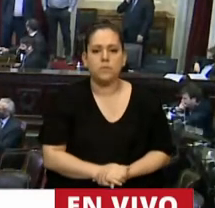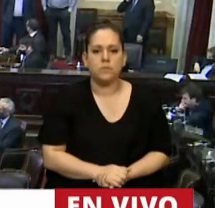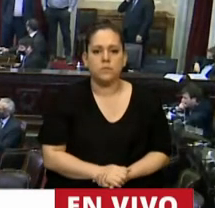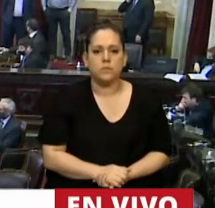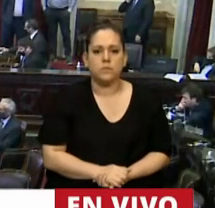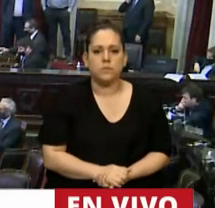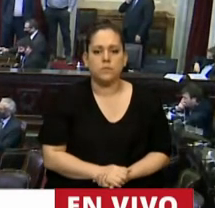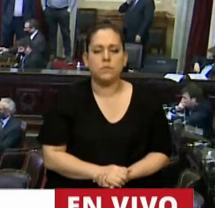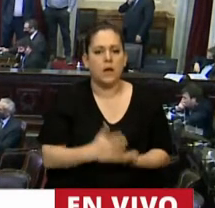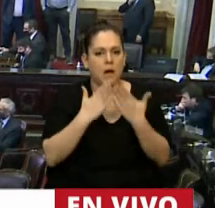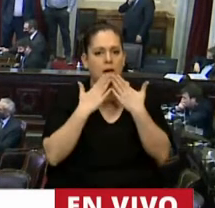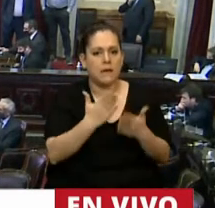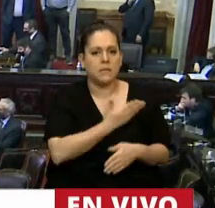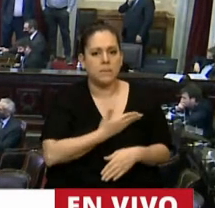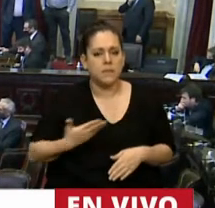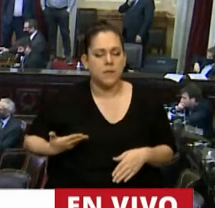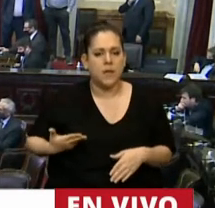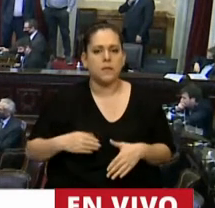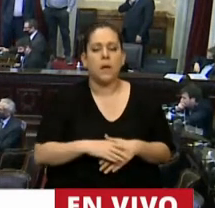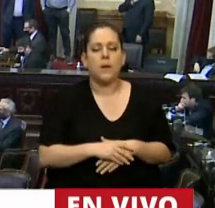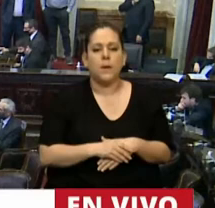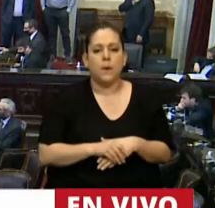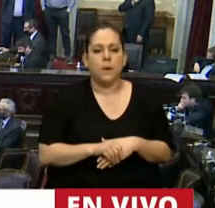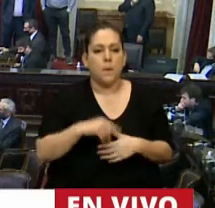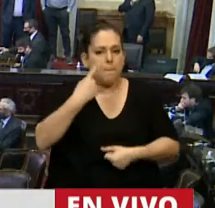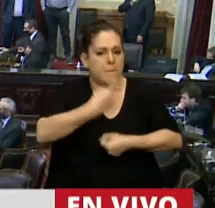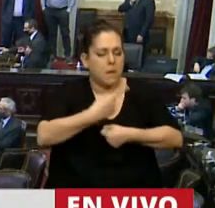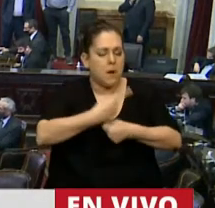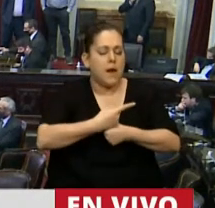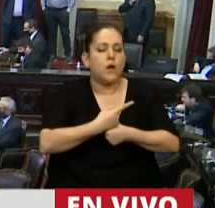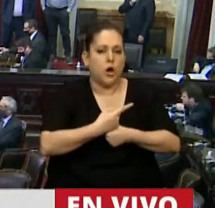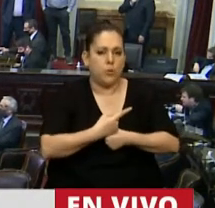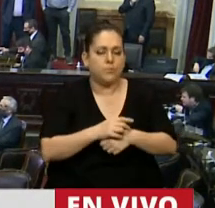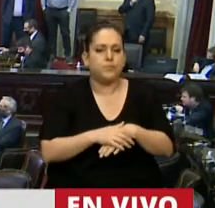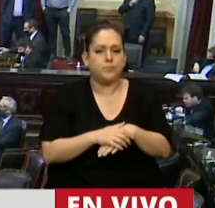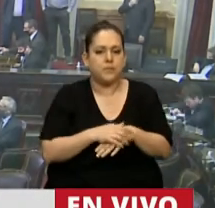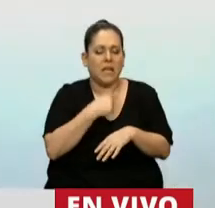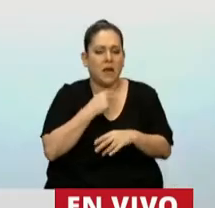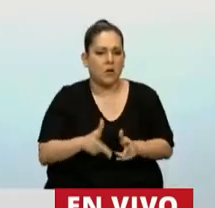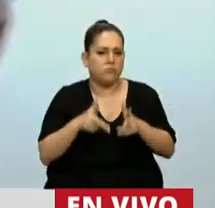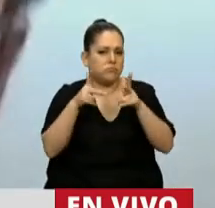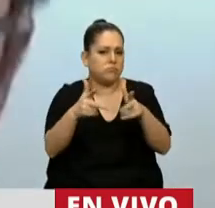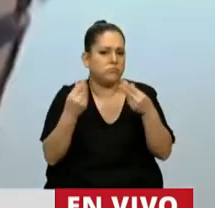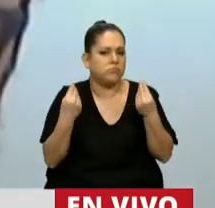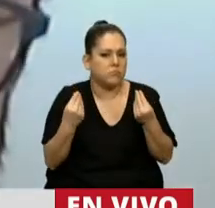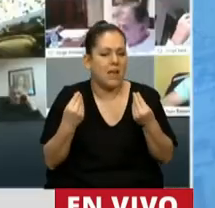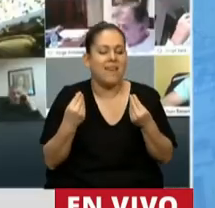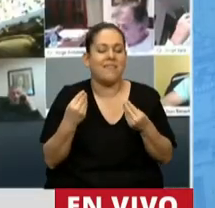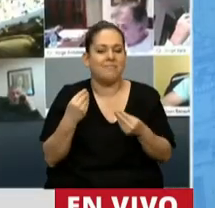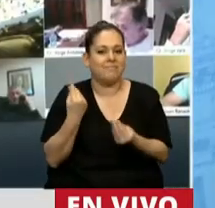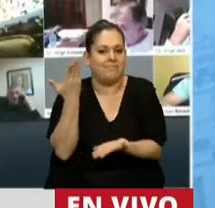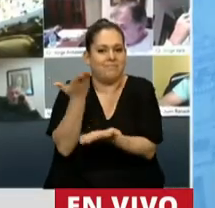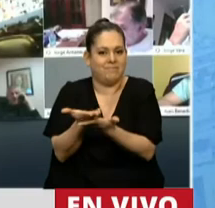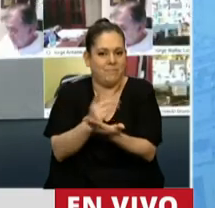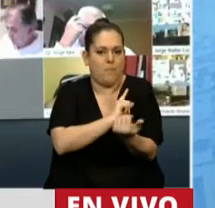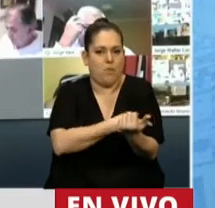Gracias, señor presidente. En primer lugar, respaldar esta nueva iniciativa que